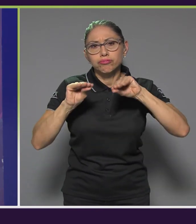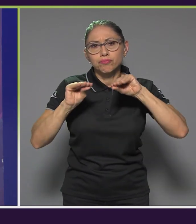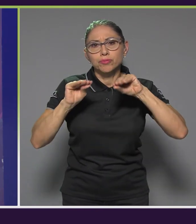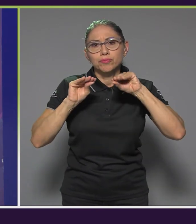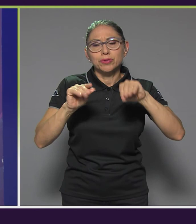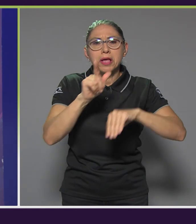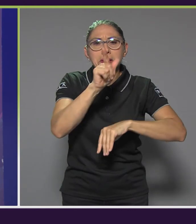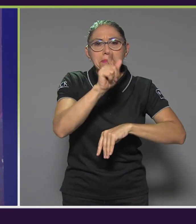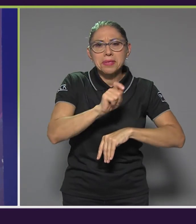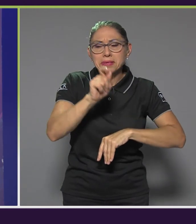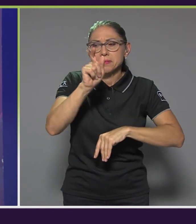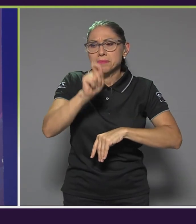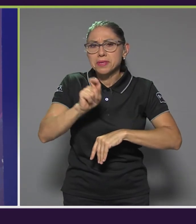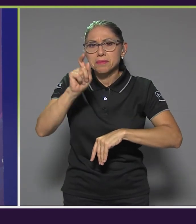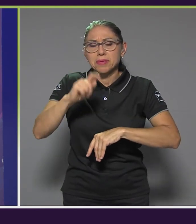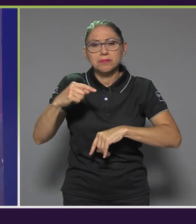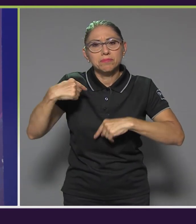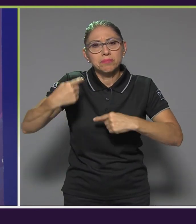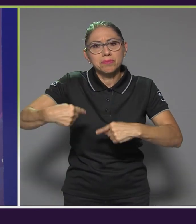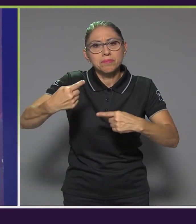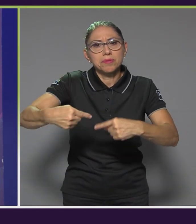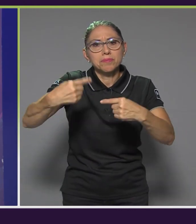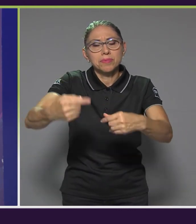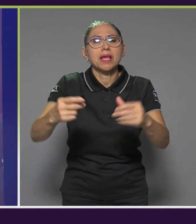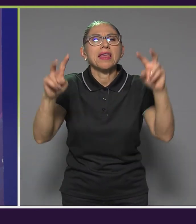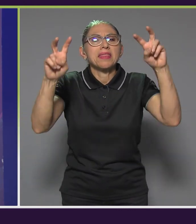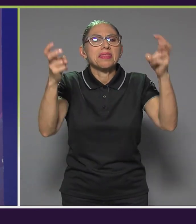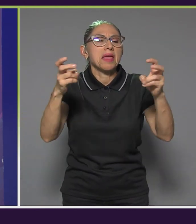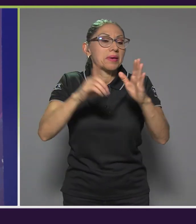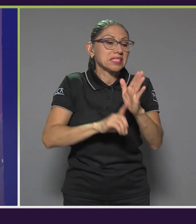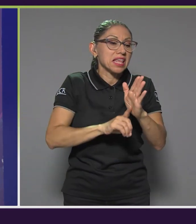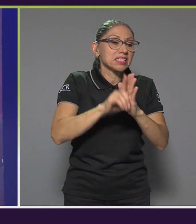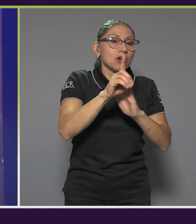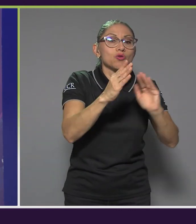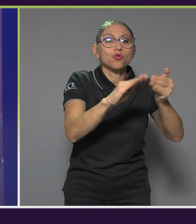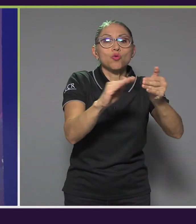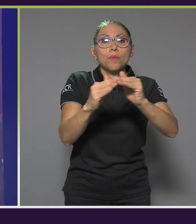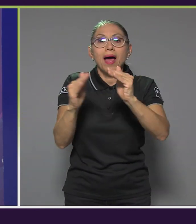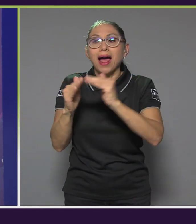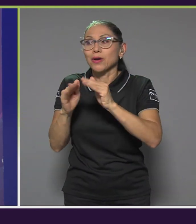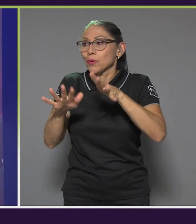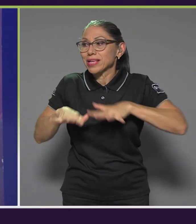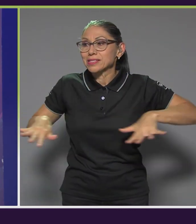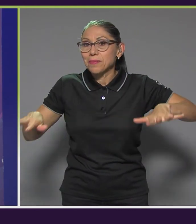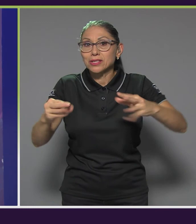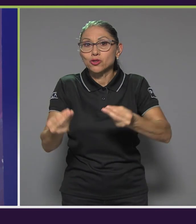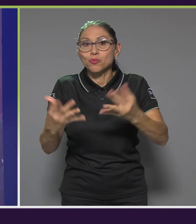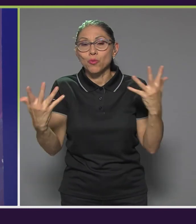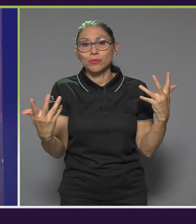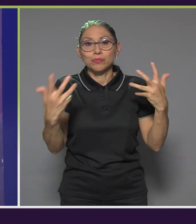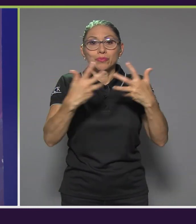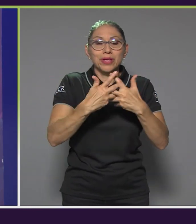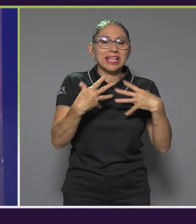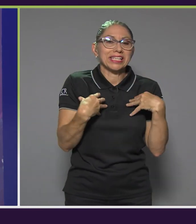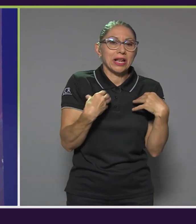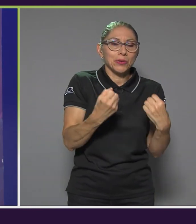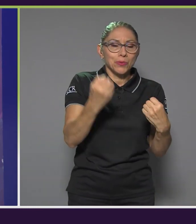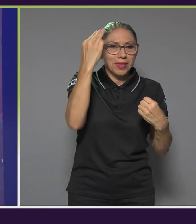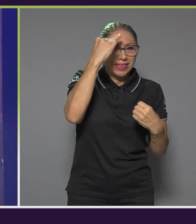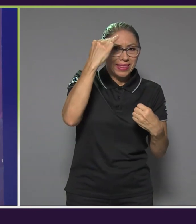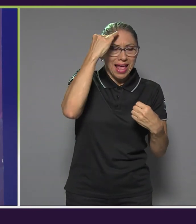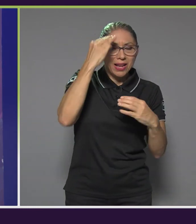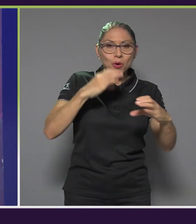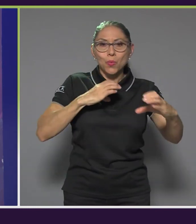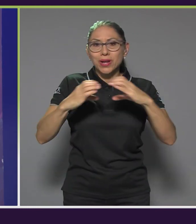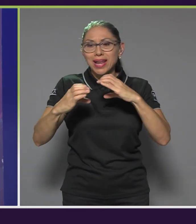de desarrollo urbano y adaptación de los espacios públicos hasta salud mental, comunicación, planificación